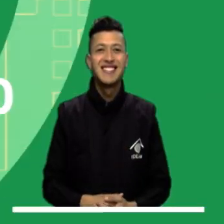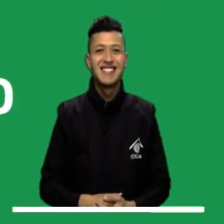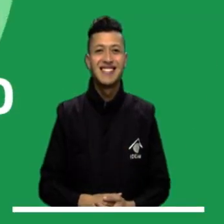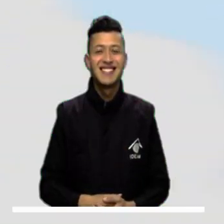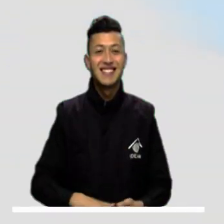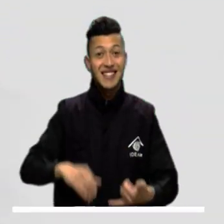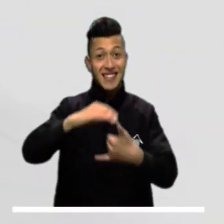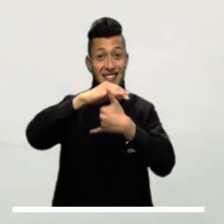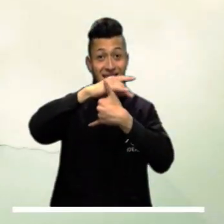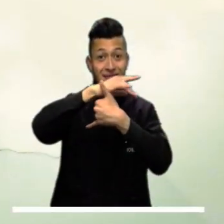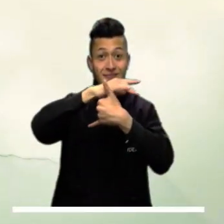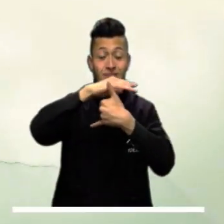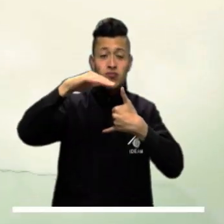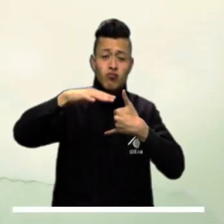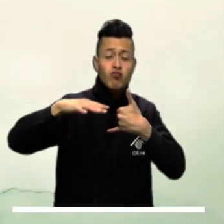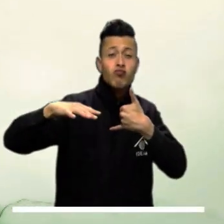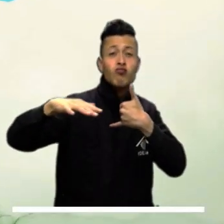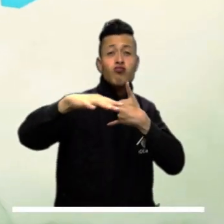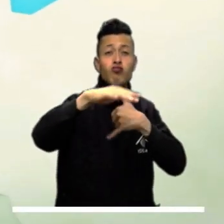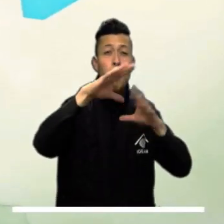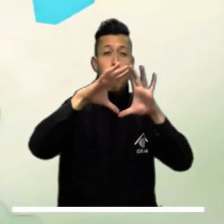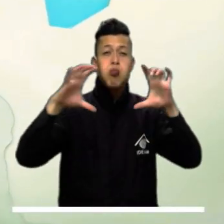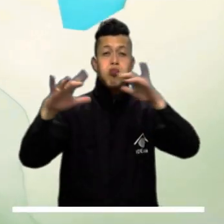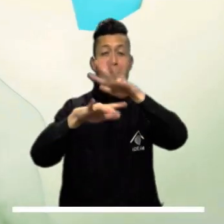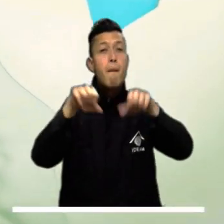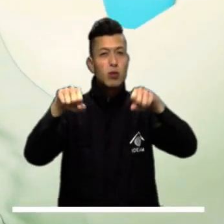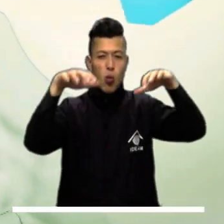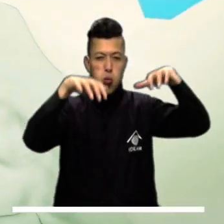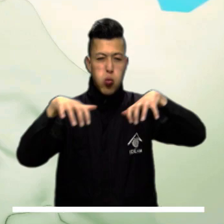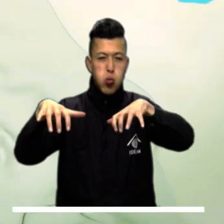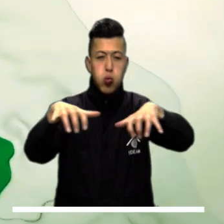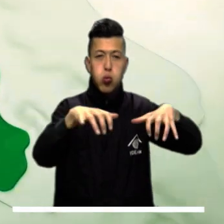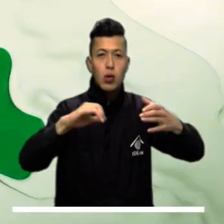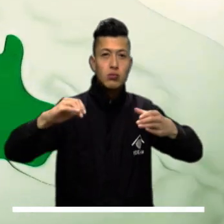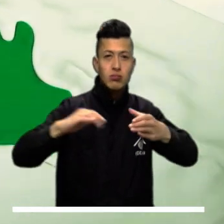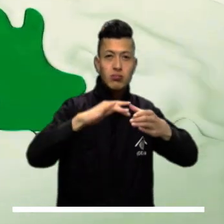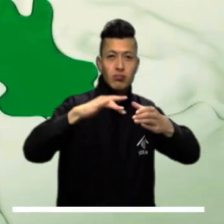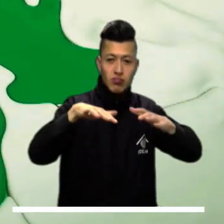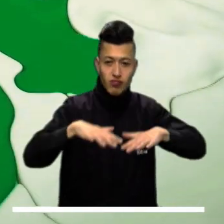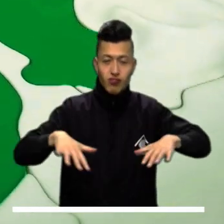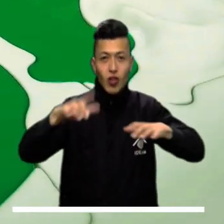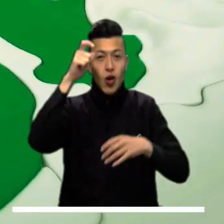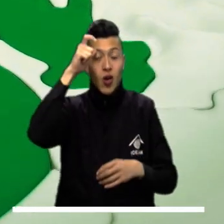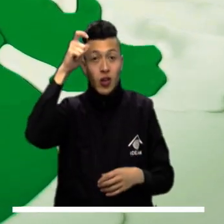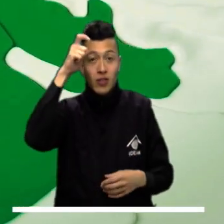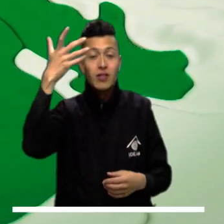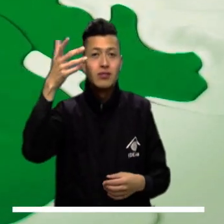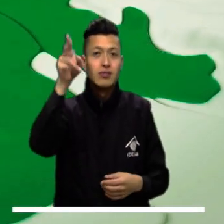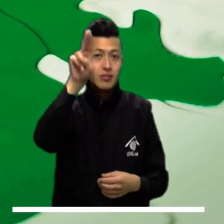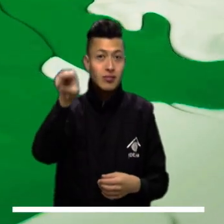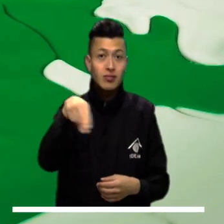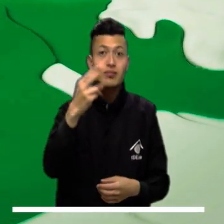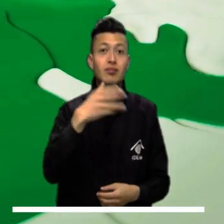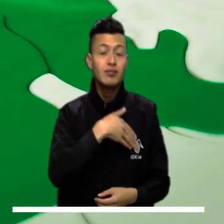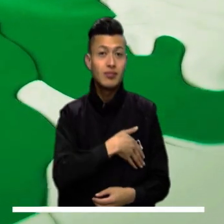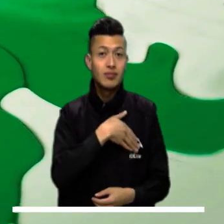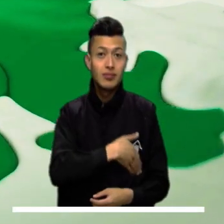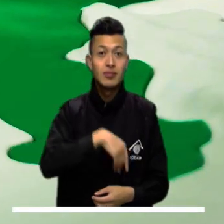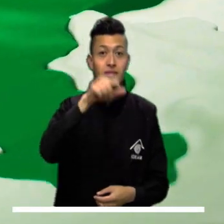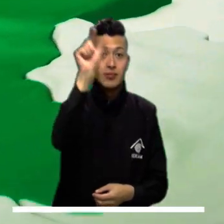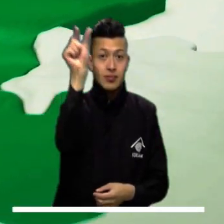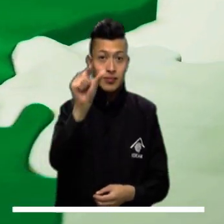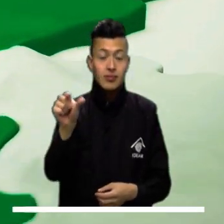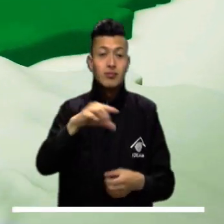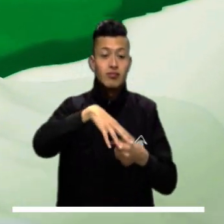El Caribe amanecerá parcialmente nublado con posibles lluvias en el Golfo de Urabá, Córdoba, Sucre, Bolívar, Cesar